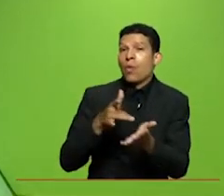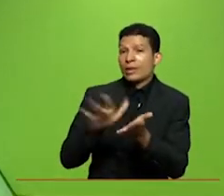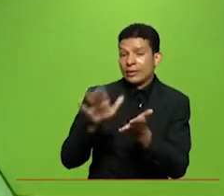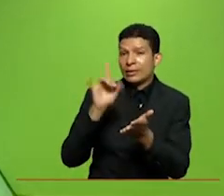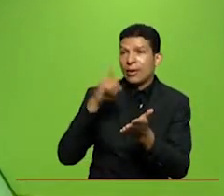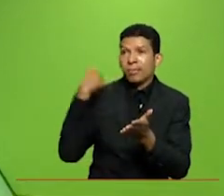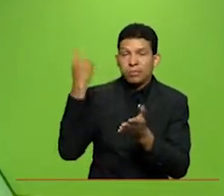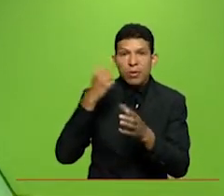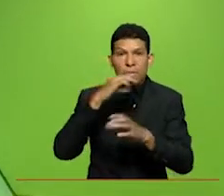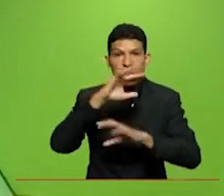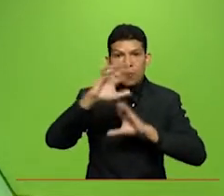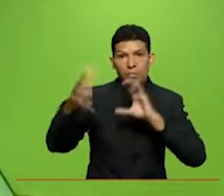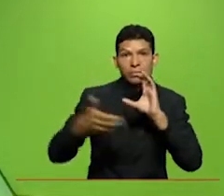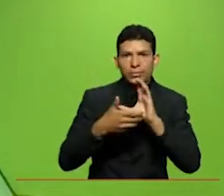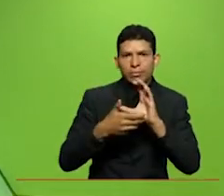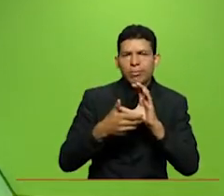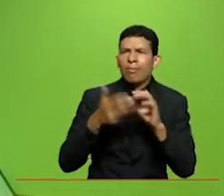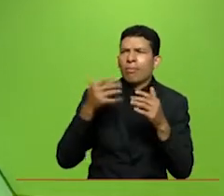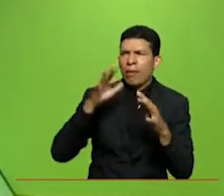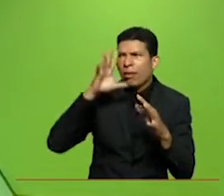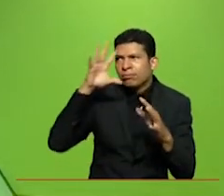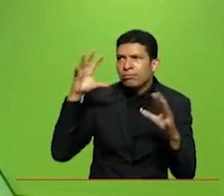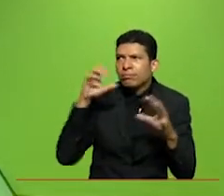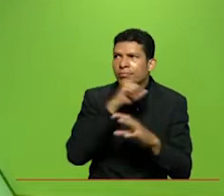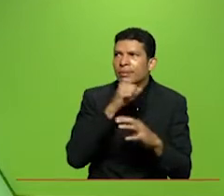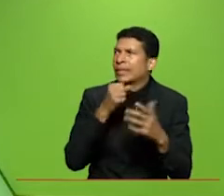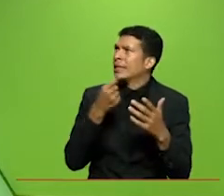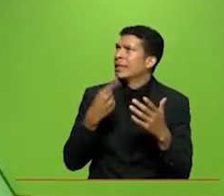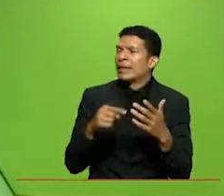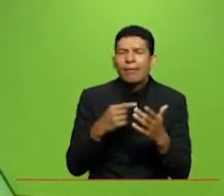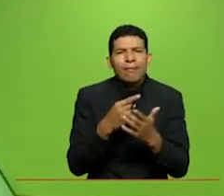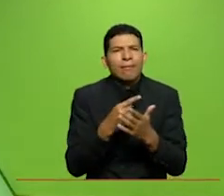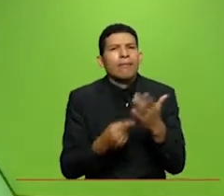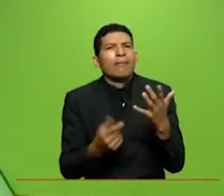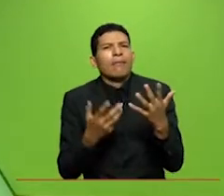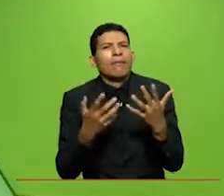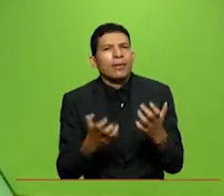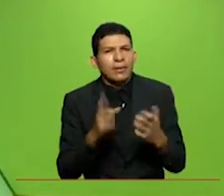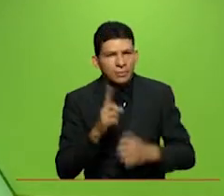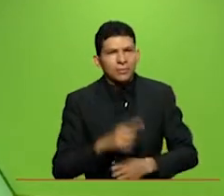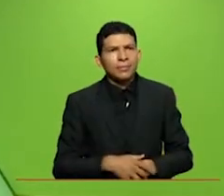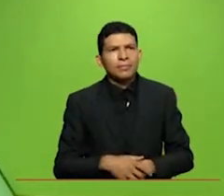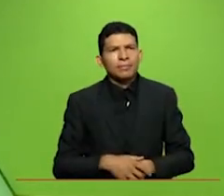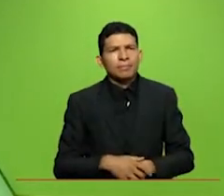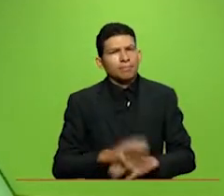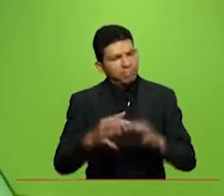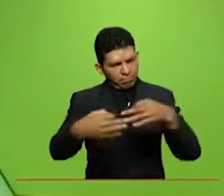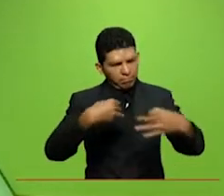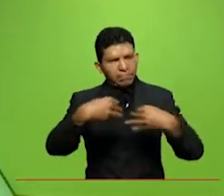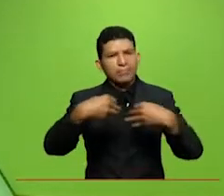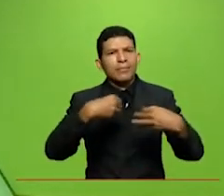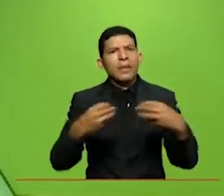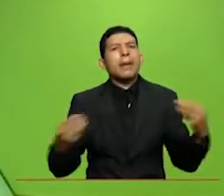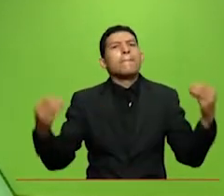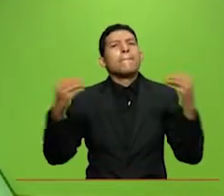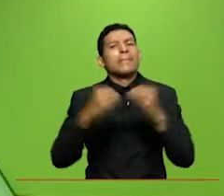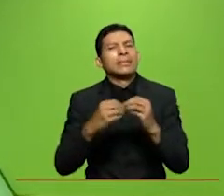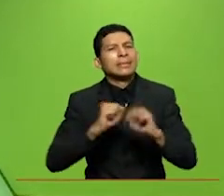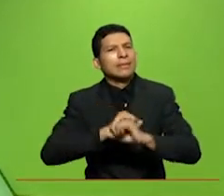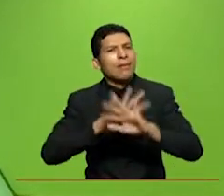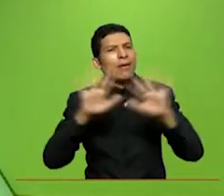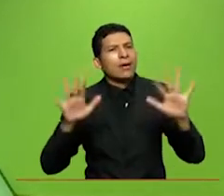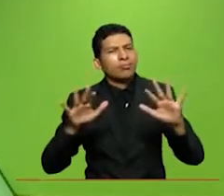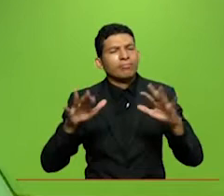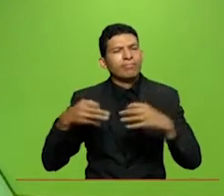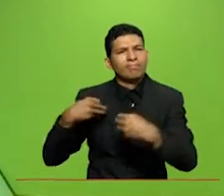que uno ya se hace una idea de lo que quieren con este tipo de eventos pero explíquenos un poco más cuál